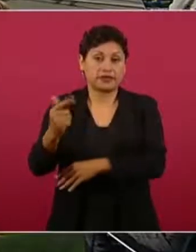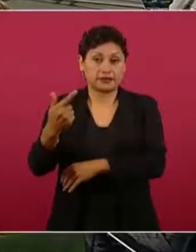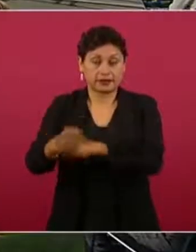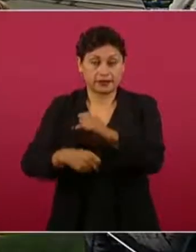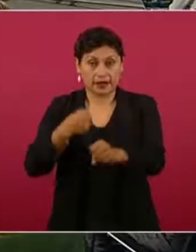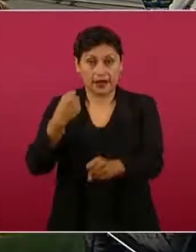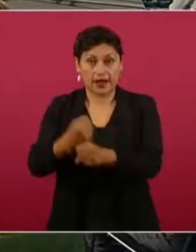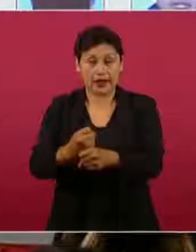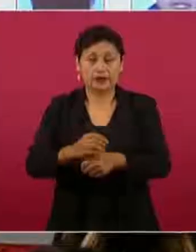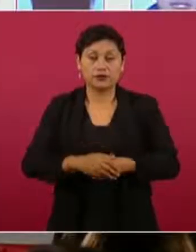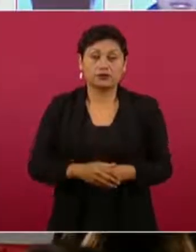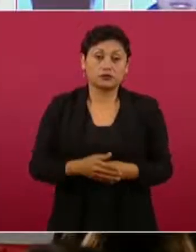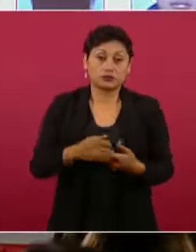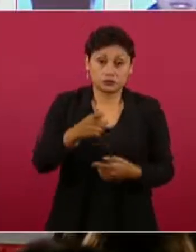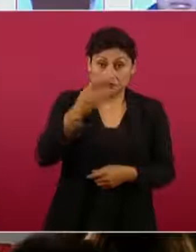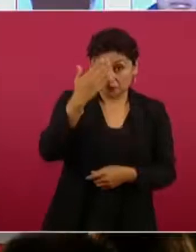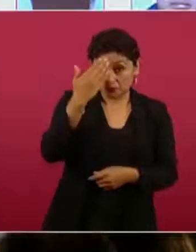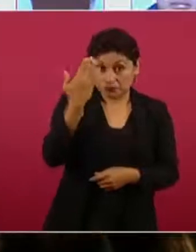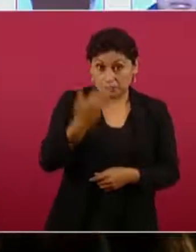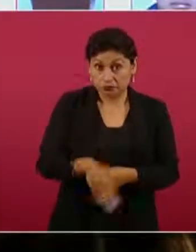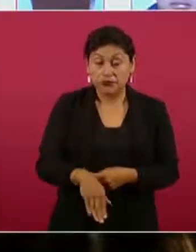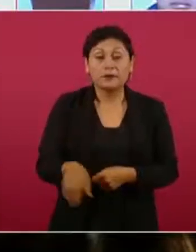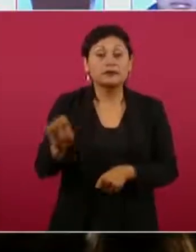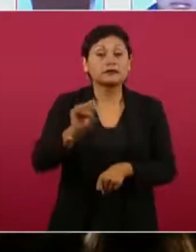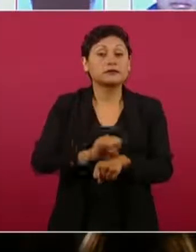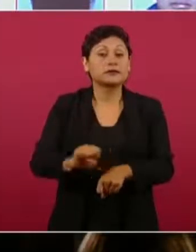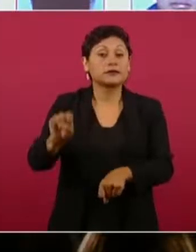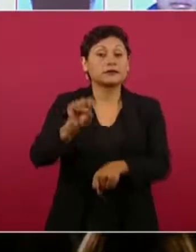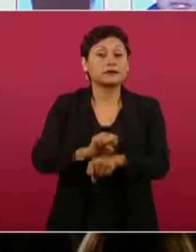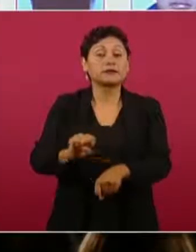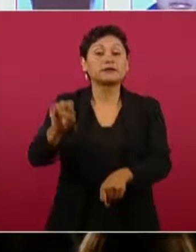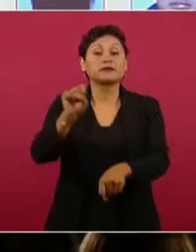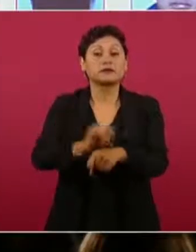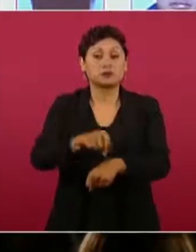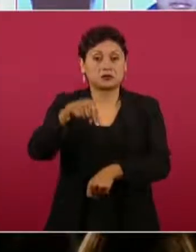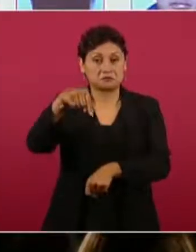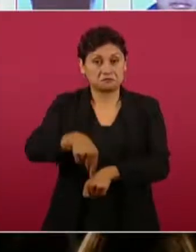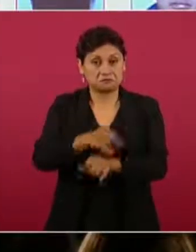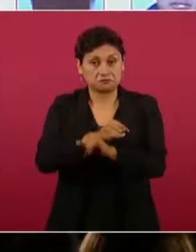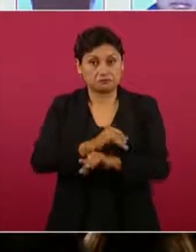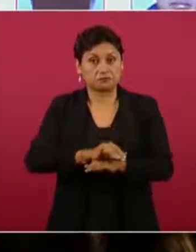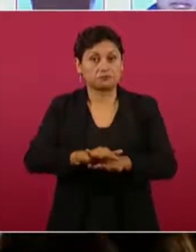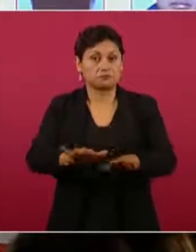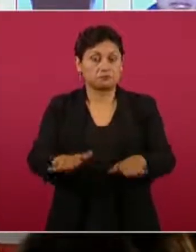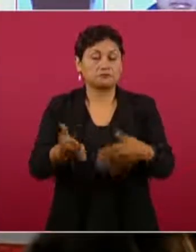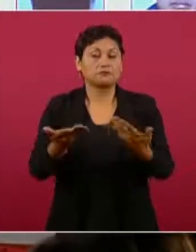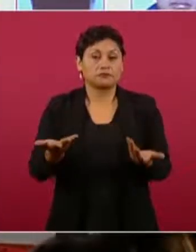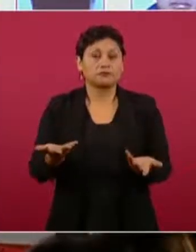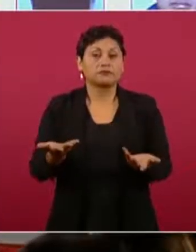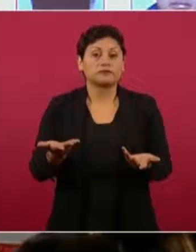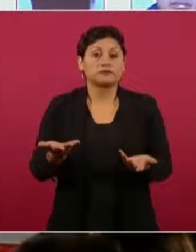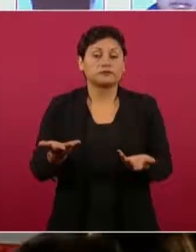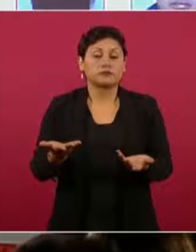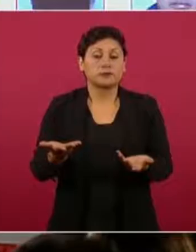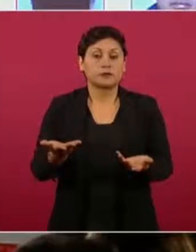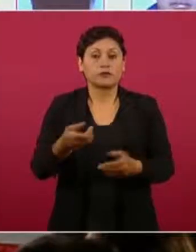Como aquí se informa, cada semana siguen los esfuerzos para prevenir,